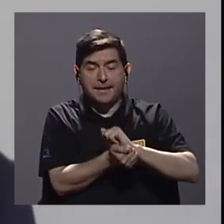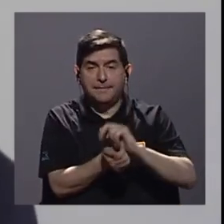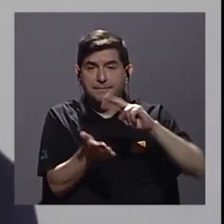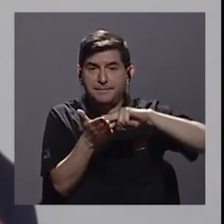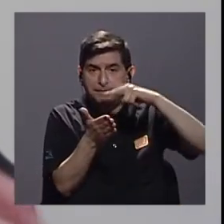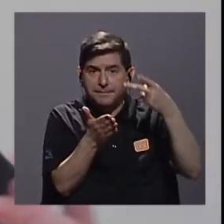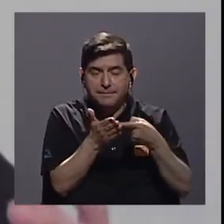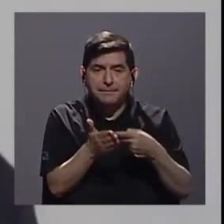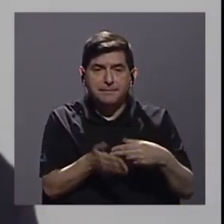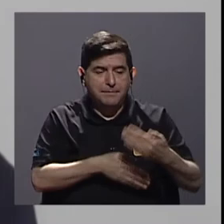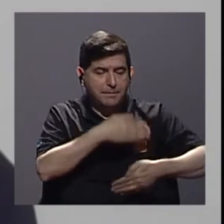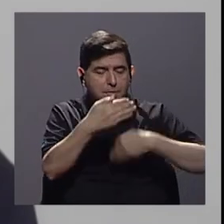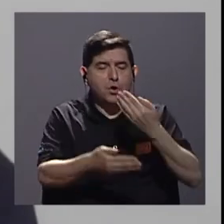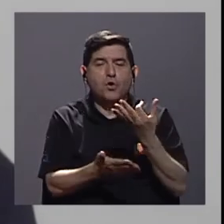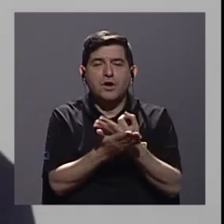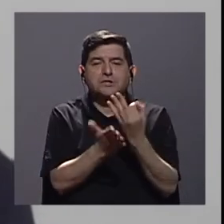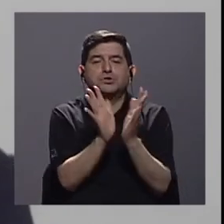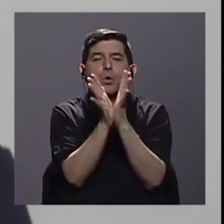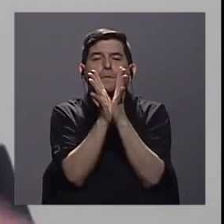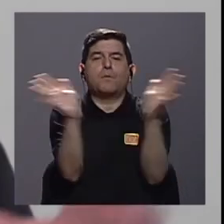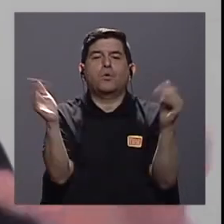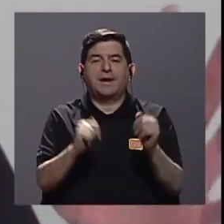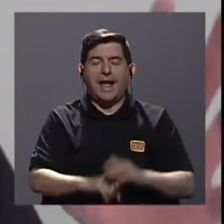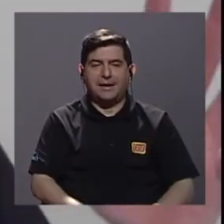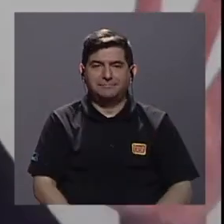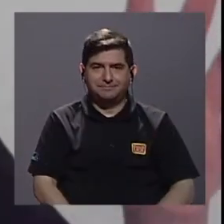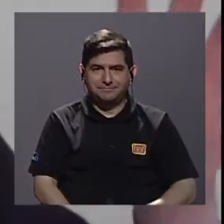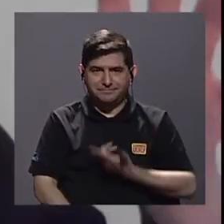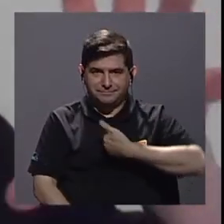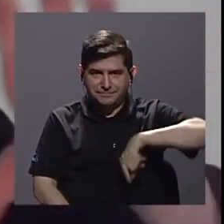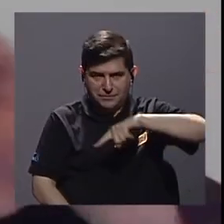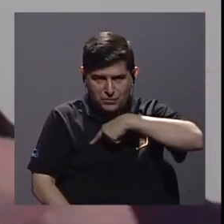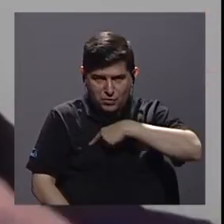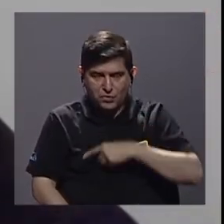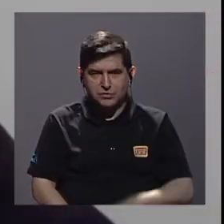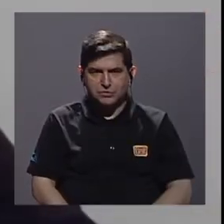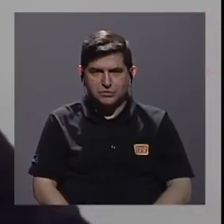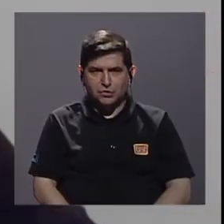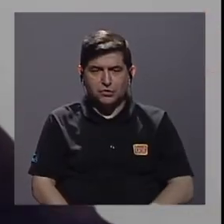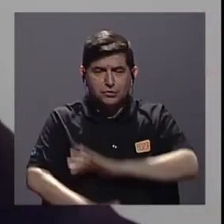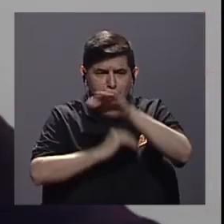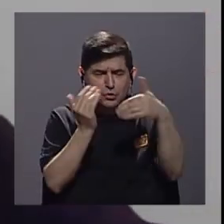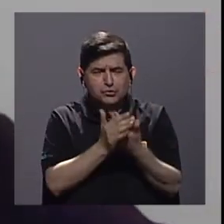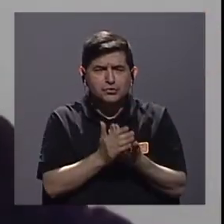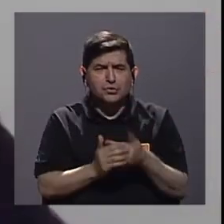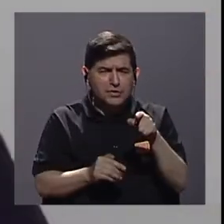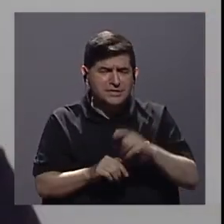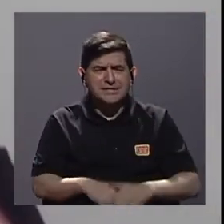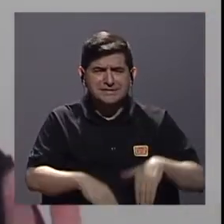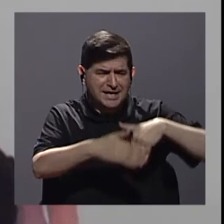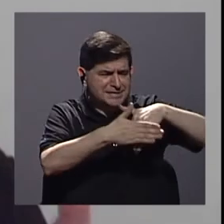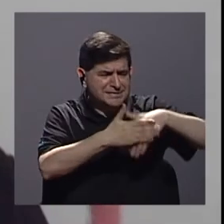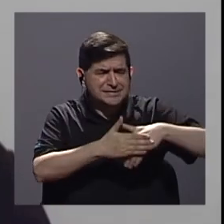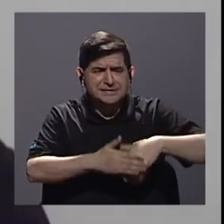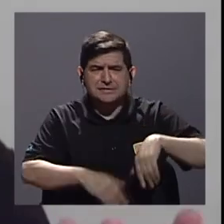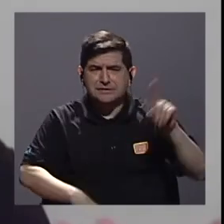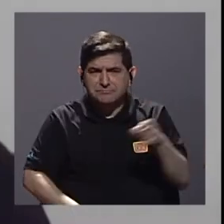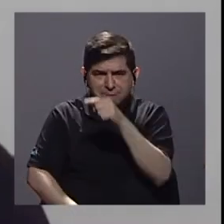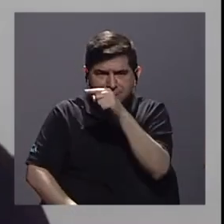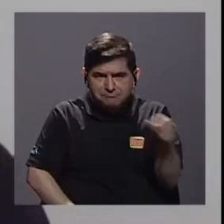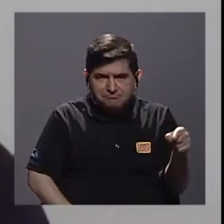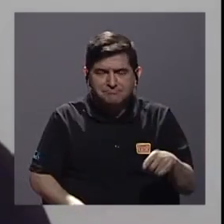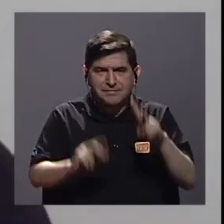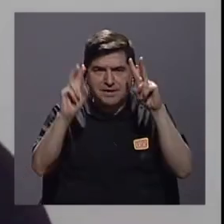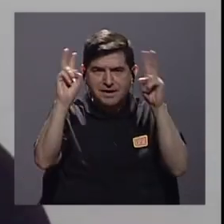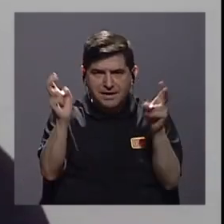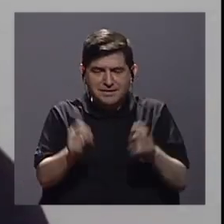es la gestión financiera pública, ¿verdad? Si nosotros logramos desatar todos esos nudos, por ejemplo, en